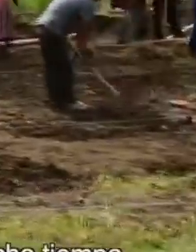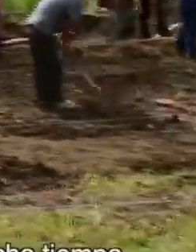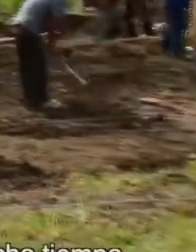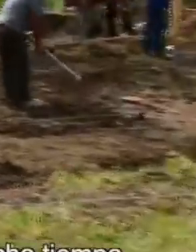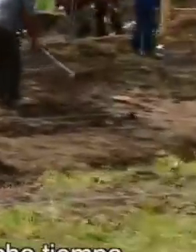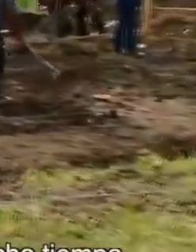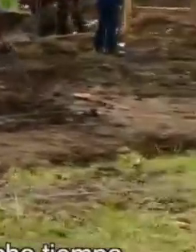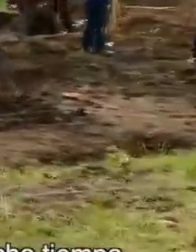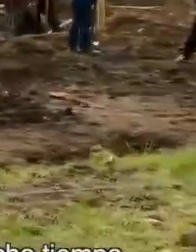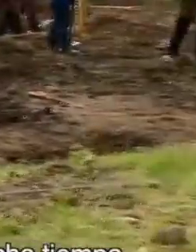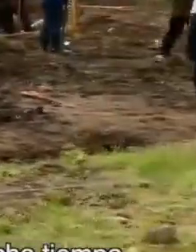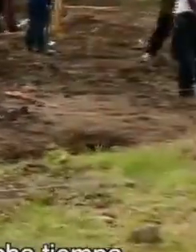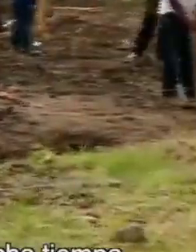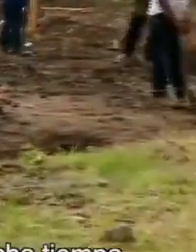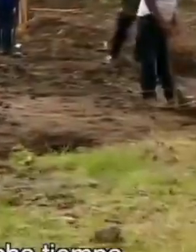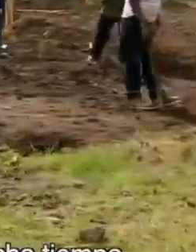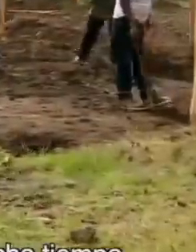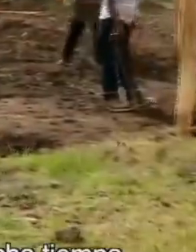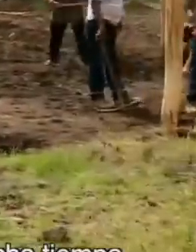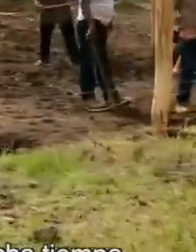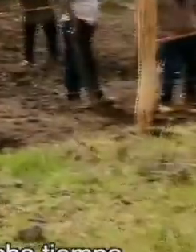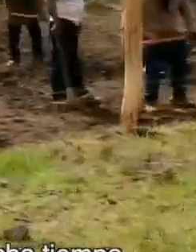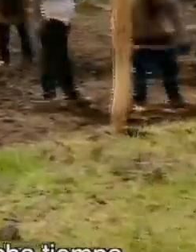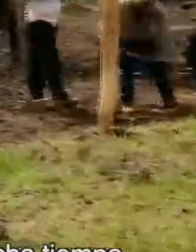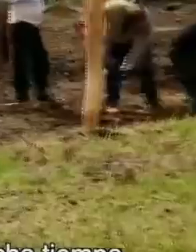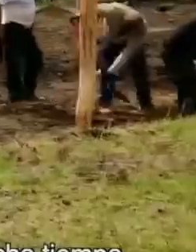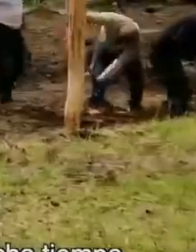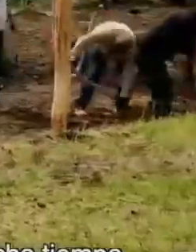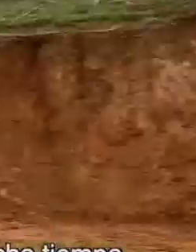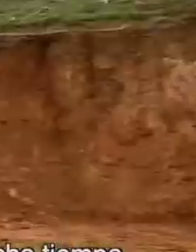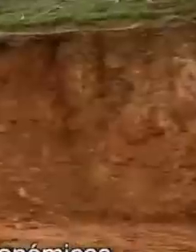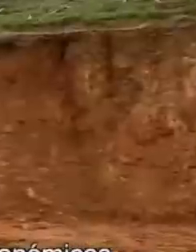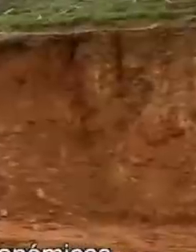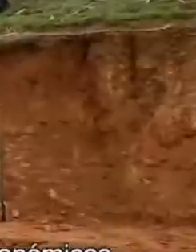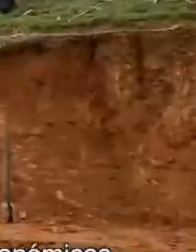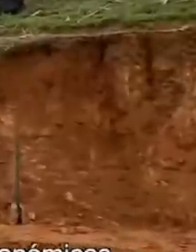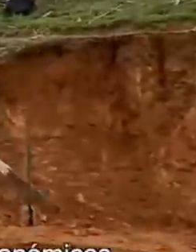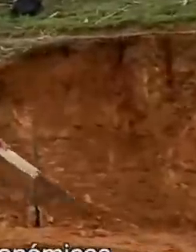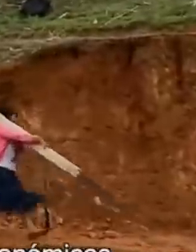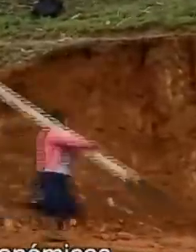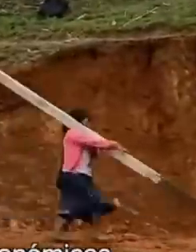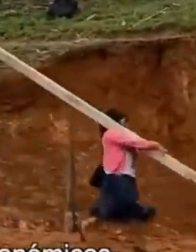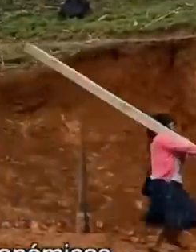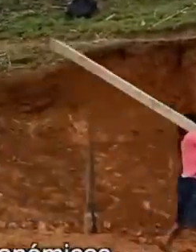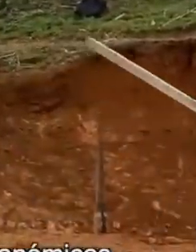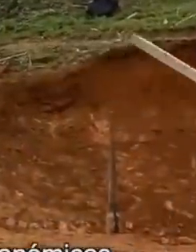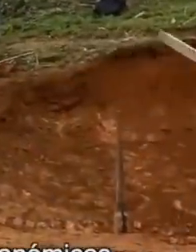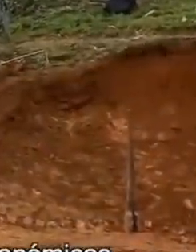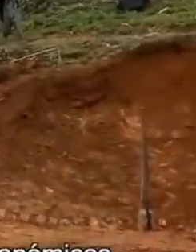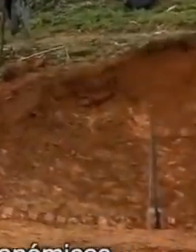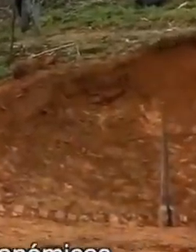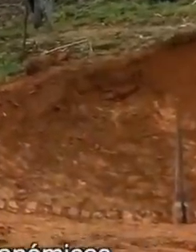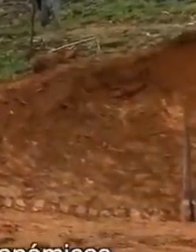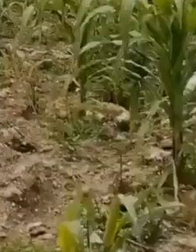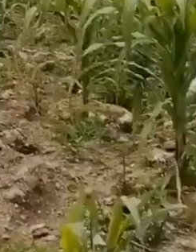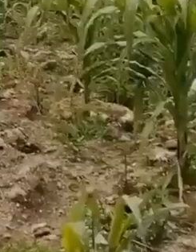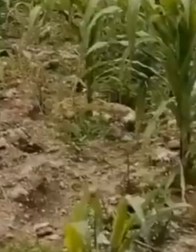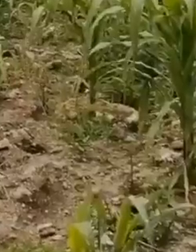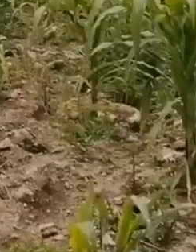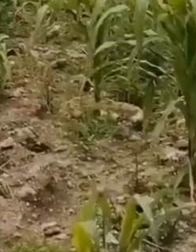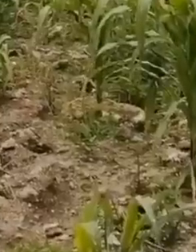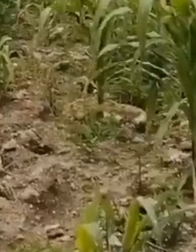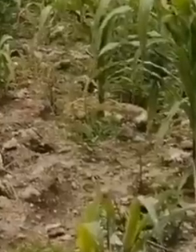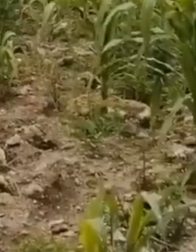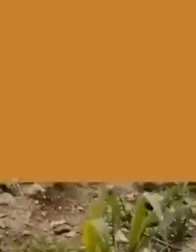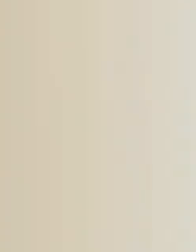reactivar nuestras parcelas que tuvimos tiradas en mucho tiempo por el hecho de que a veces por falta de recursos económicos no